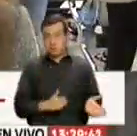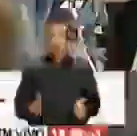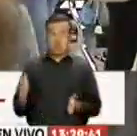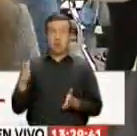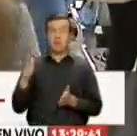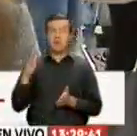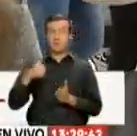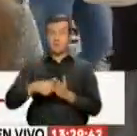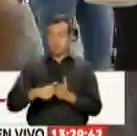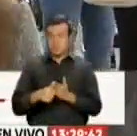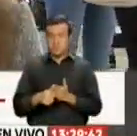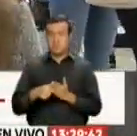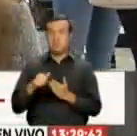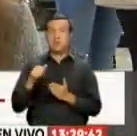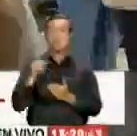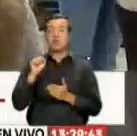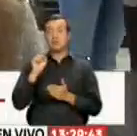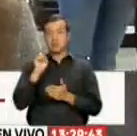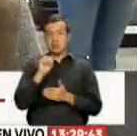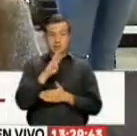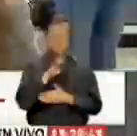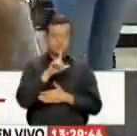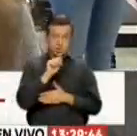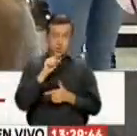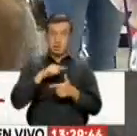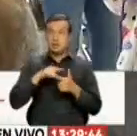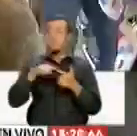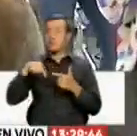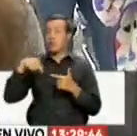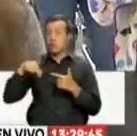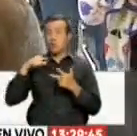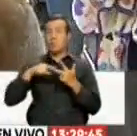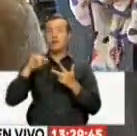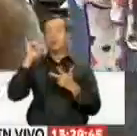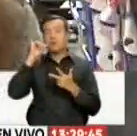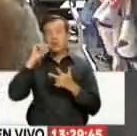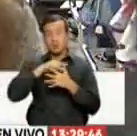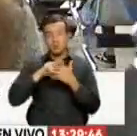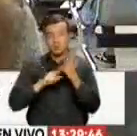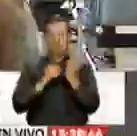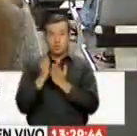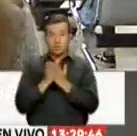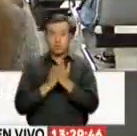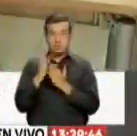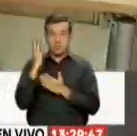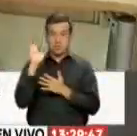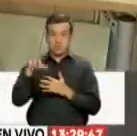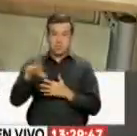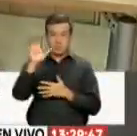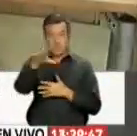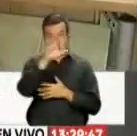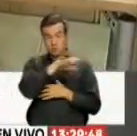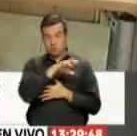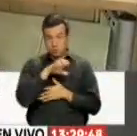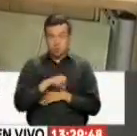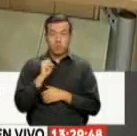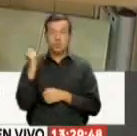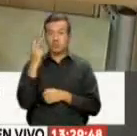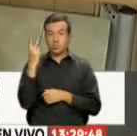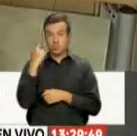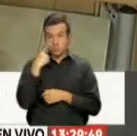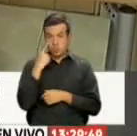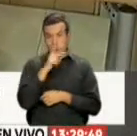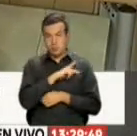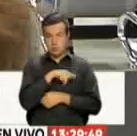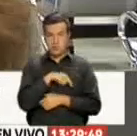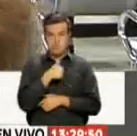matriz En San Blas En Quitumbe Y en Rumiñahui Este servicio En las cuatro agencias La segunda alternativa Es de